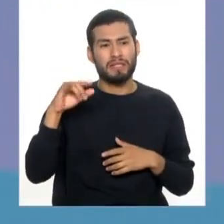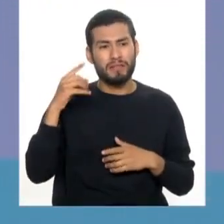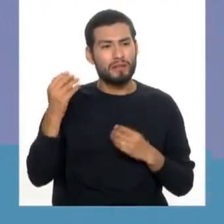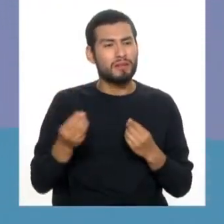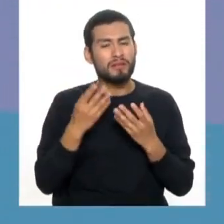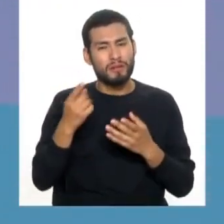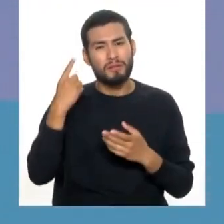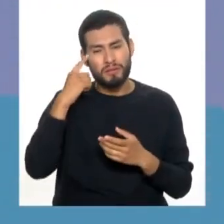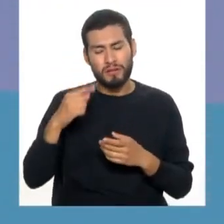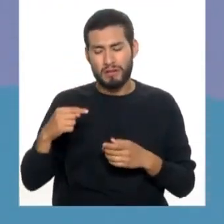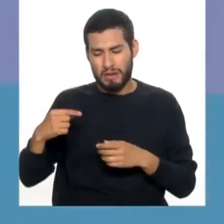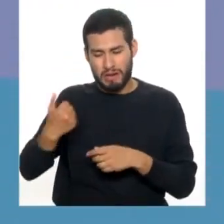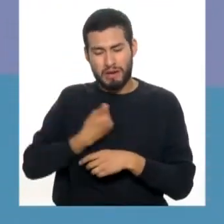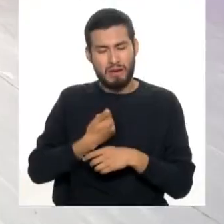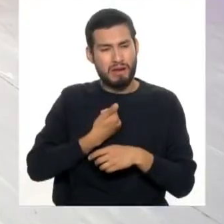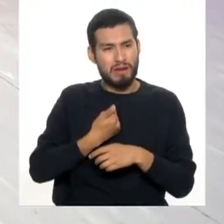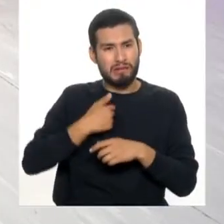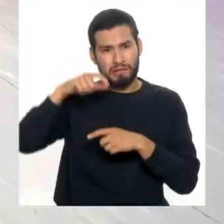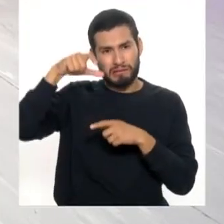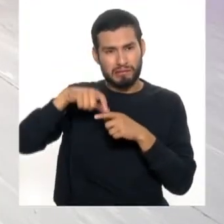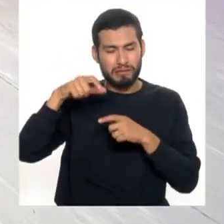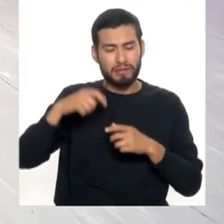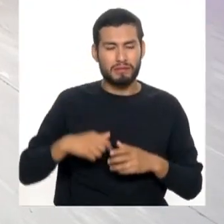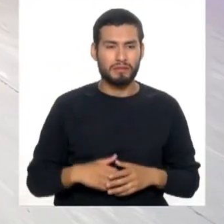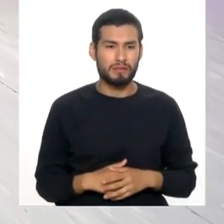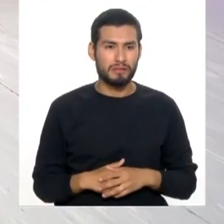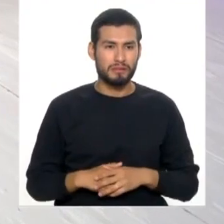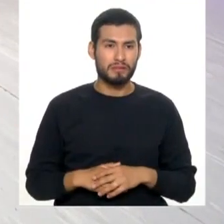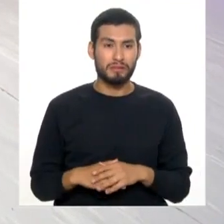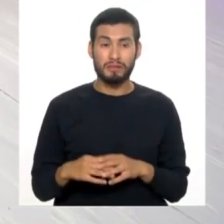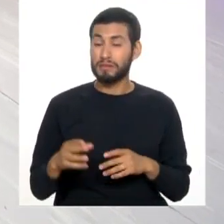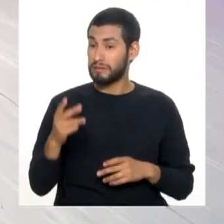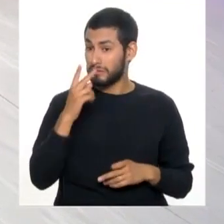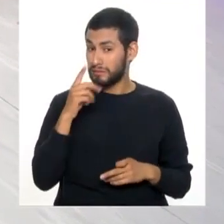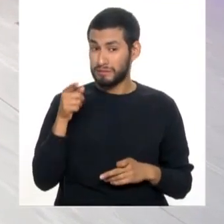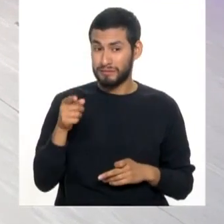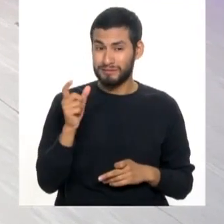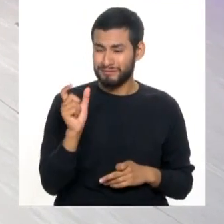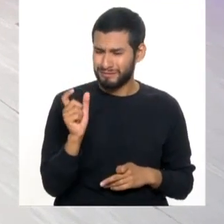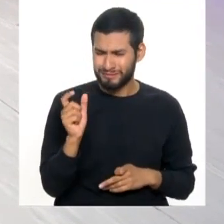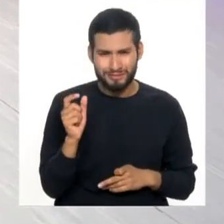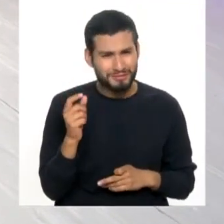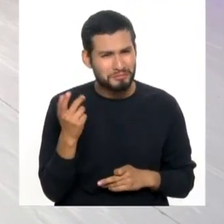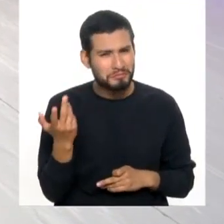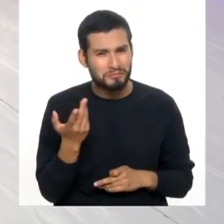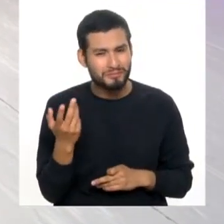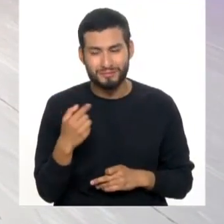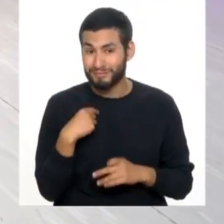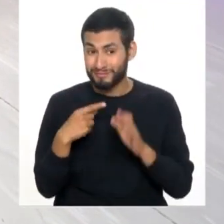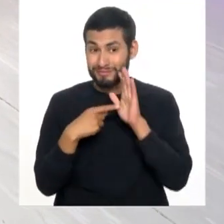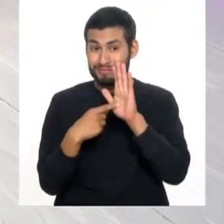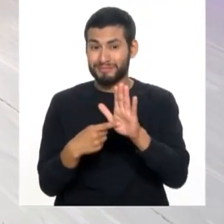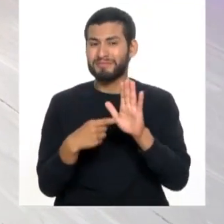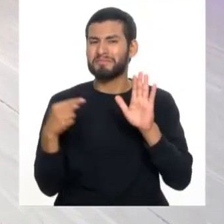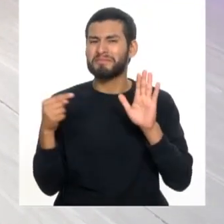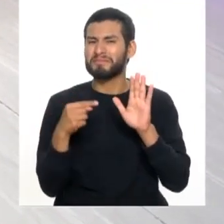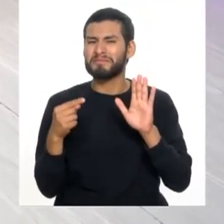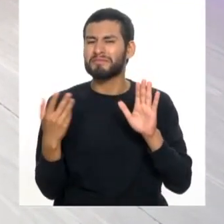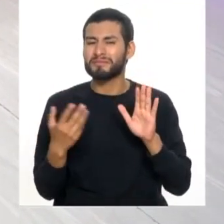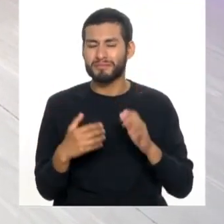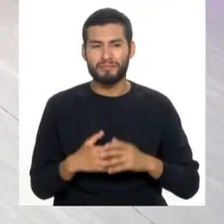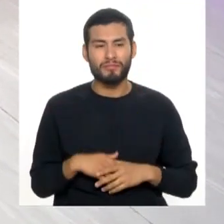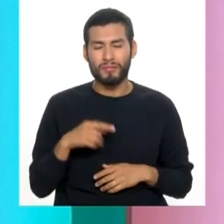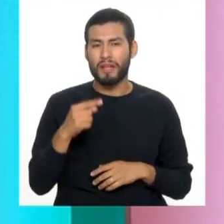factor mecánico. ¿Y esto qué cosa es, doctor? Ay, ay. Estaba viendo ese aparatito, decía, ¿qué cosa es esa cosita? Ahorita voy a preguntarle. Enséñelo, doctor. Ese es para